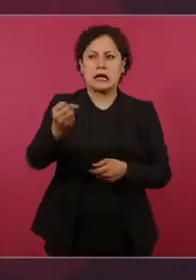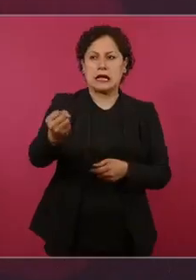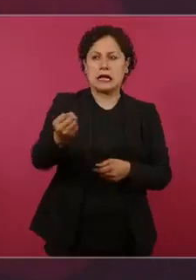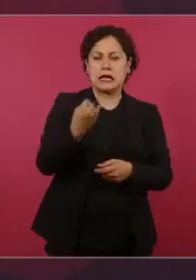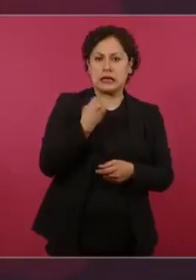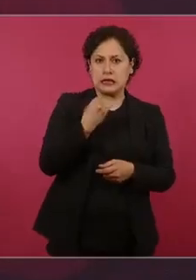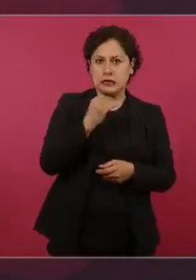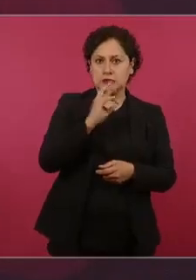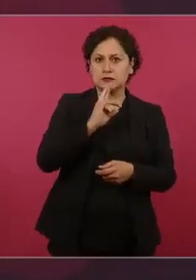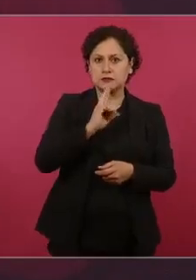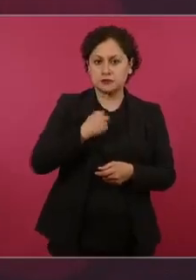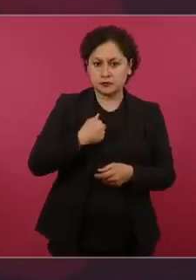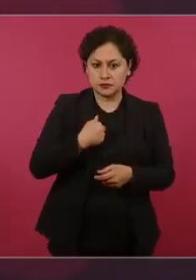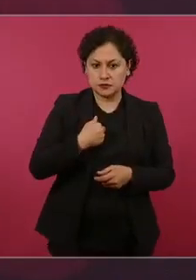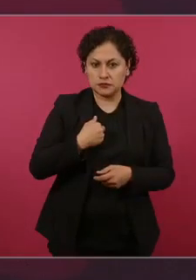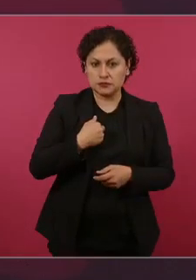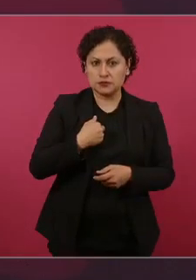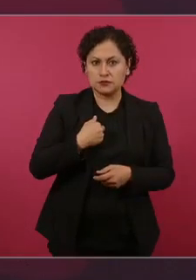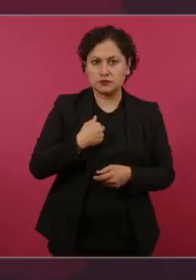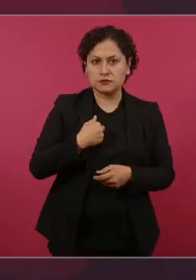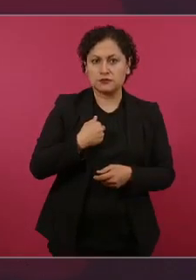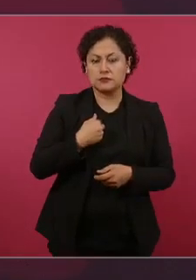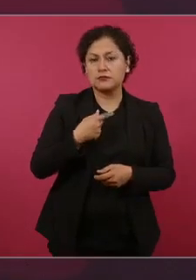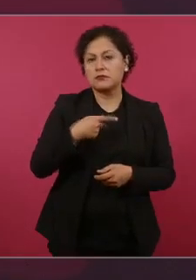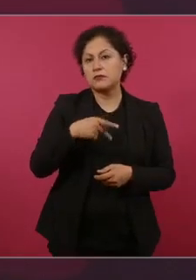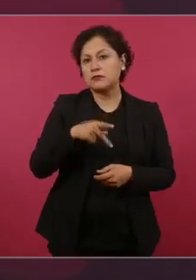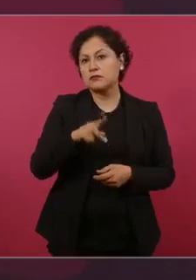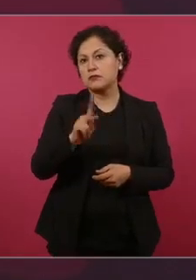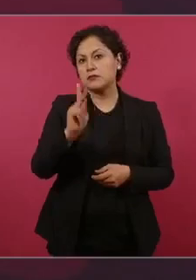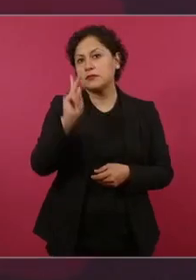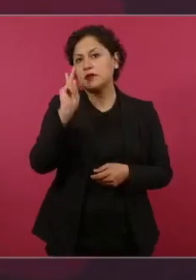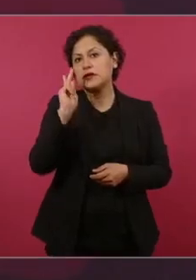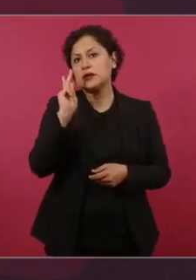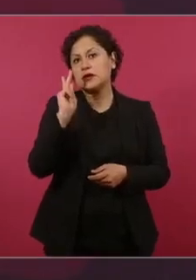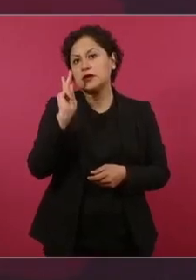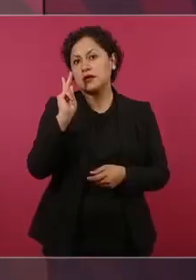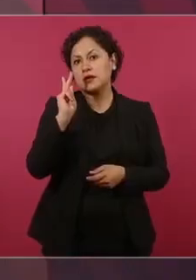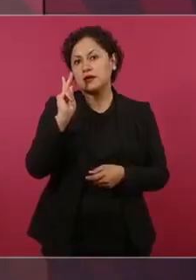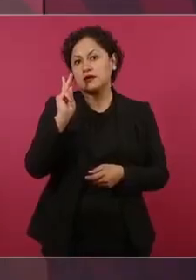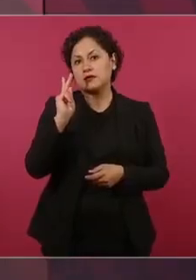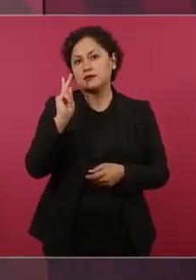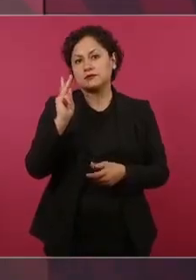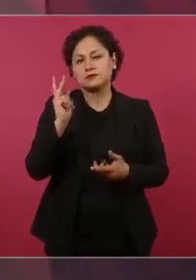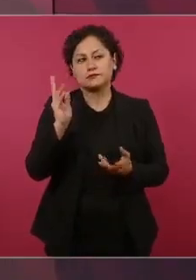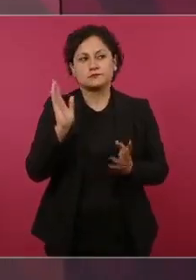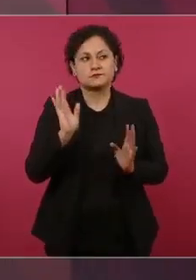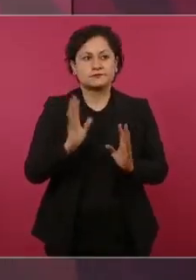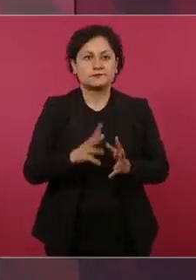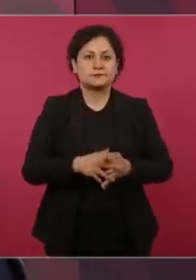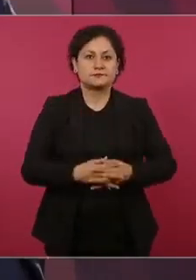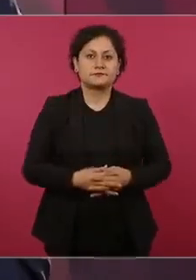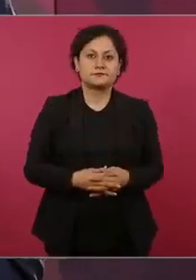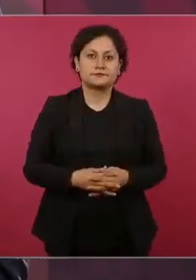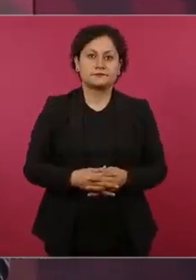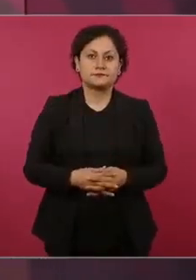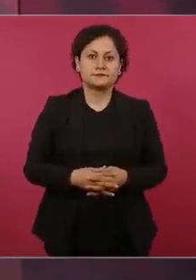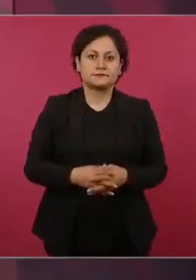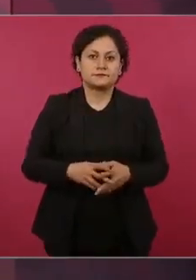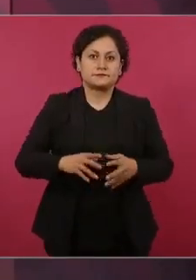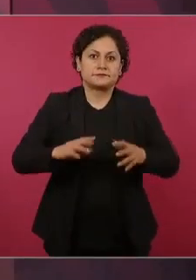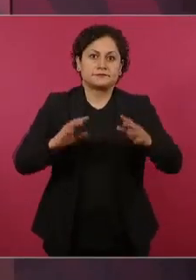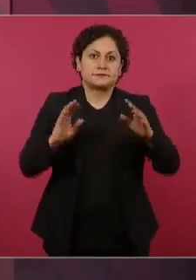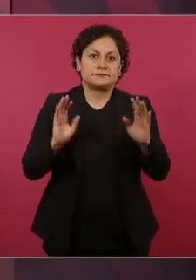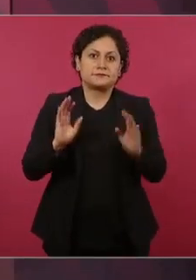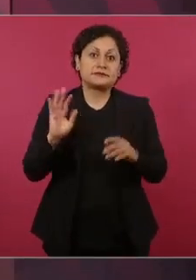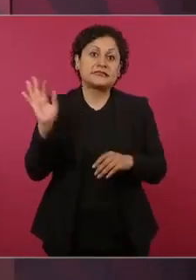pero no han de haber llamado,